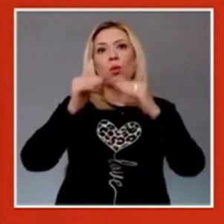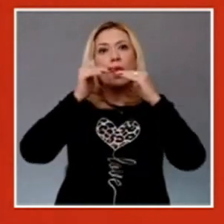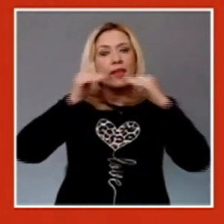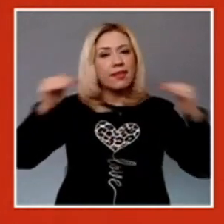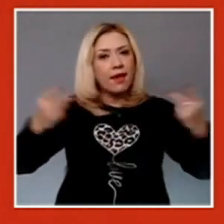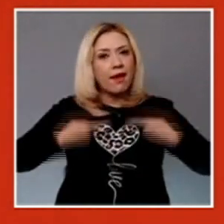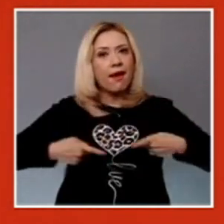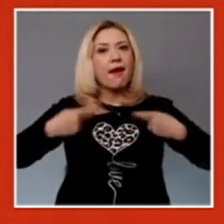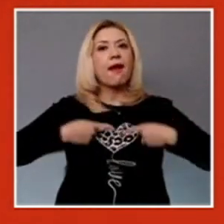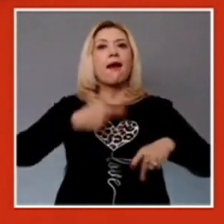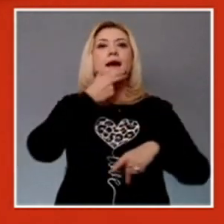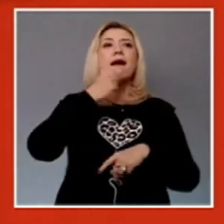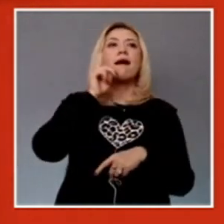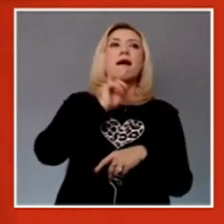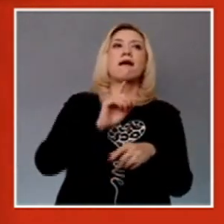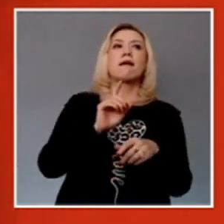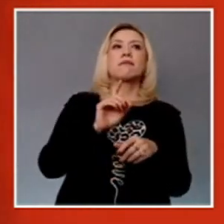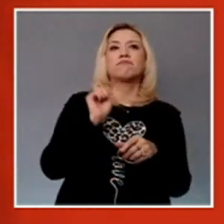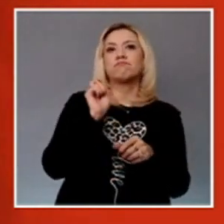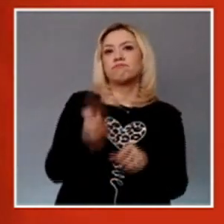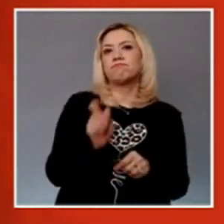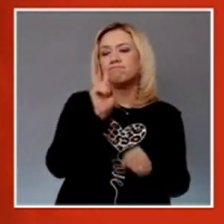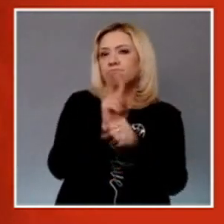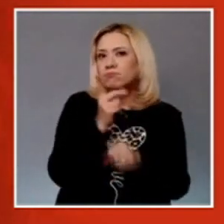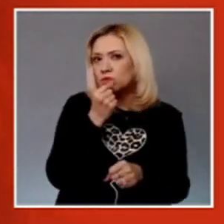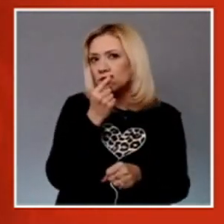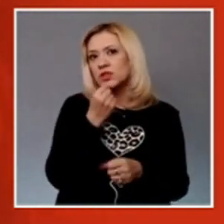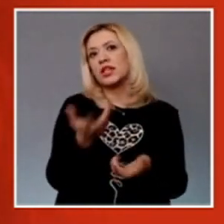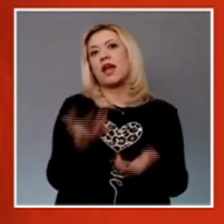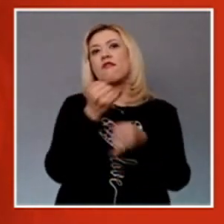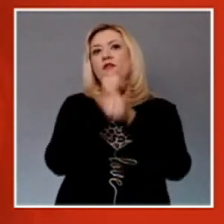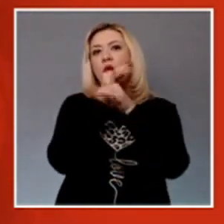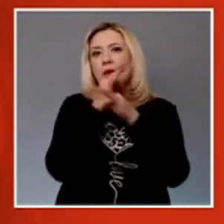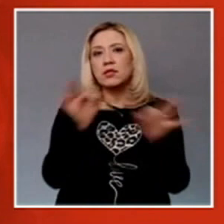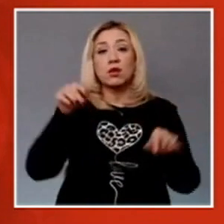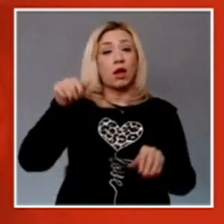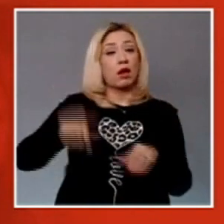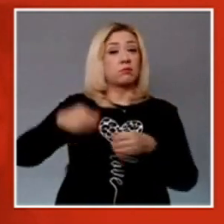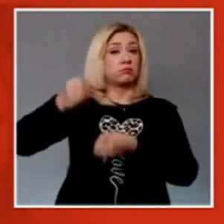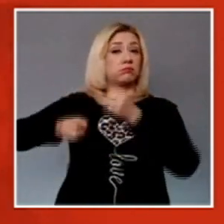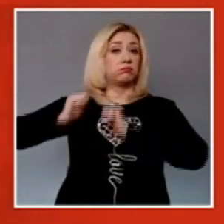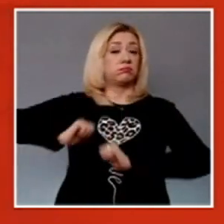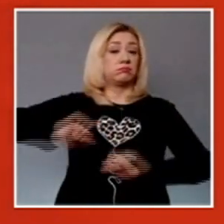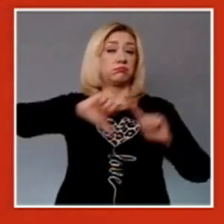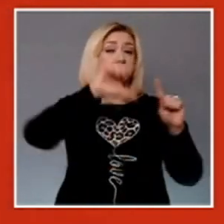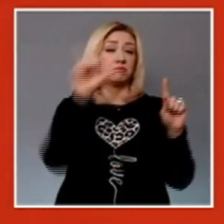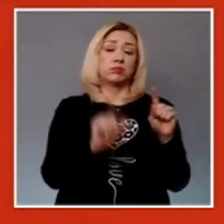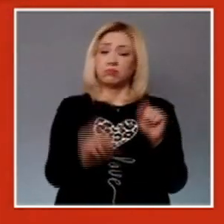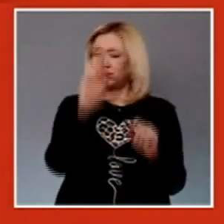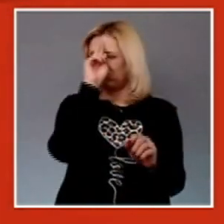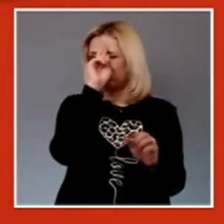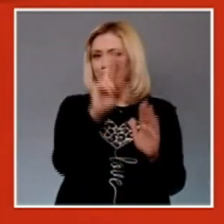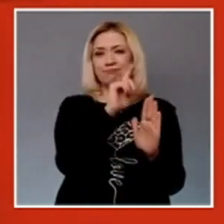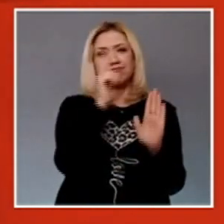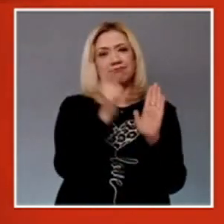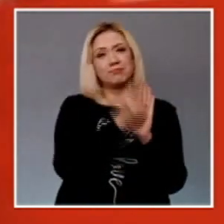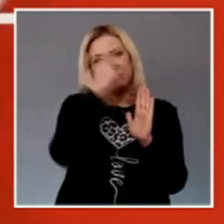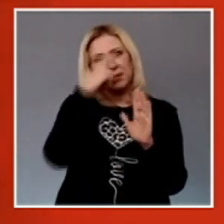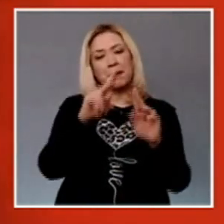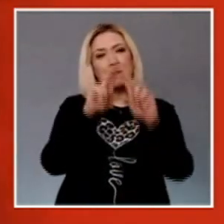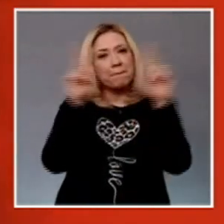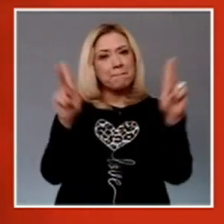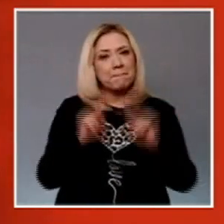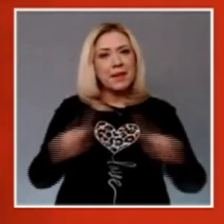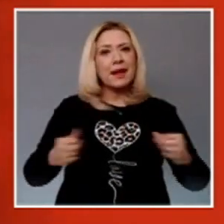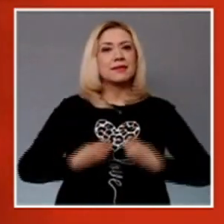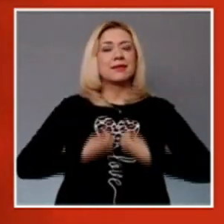información. Precisa que el Poder Judicial de la Federación ha hecho valer las leyes que nos dan paz y desarrollo y en su defensa no se